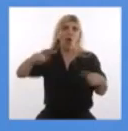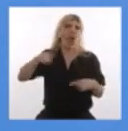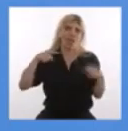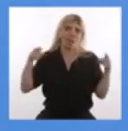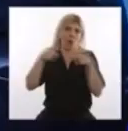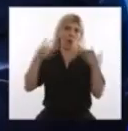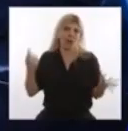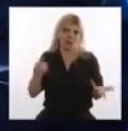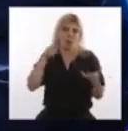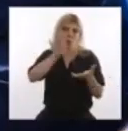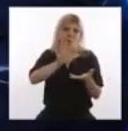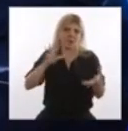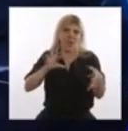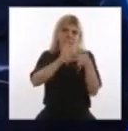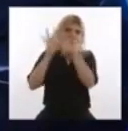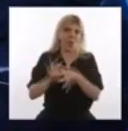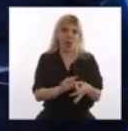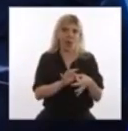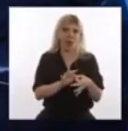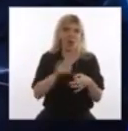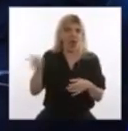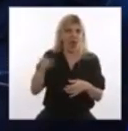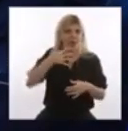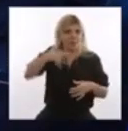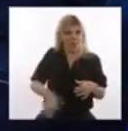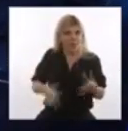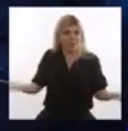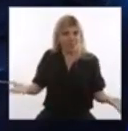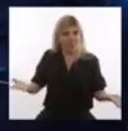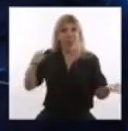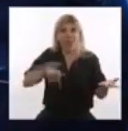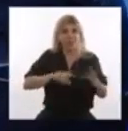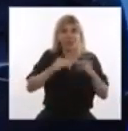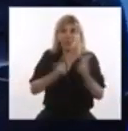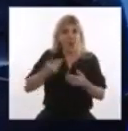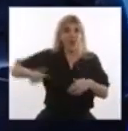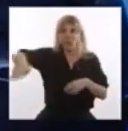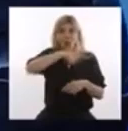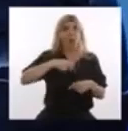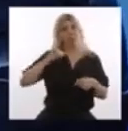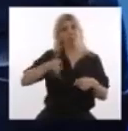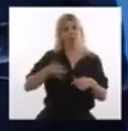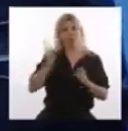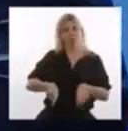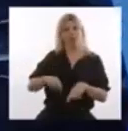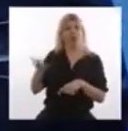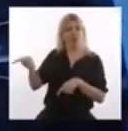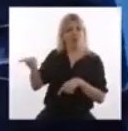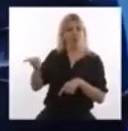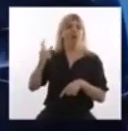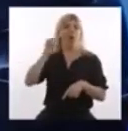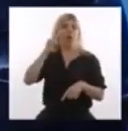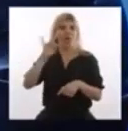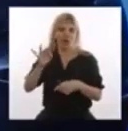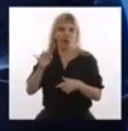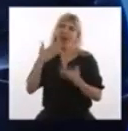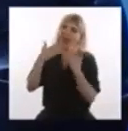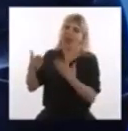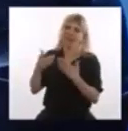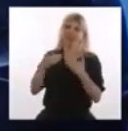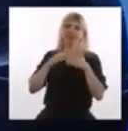Y este resultado, que es de todos, también es de Guado. Así que gracias, Guado, por haber concretado esto.